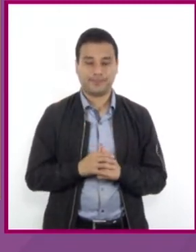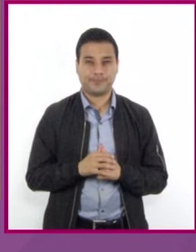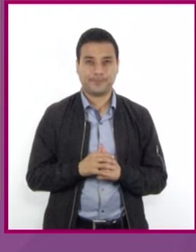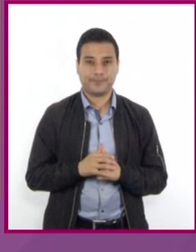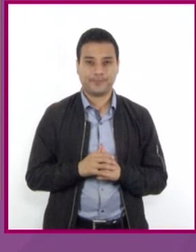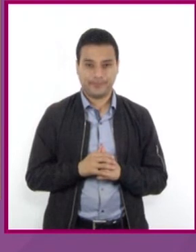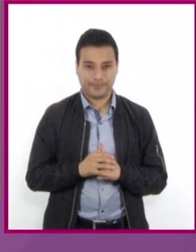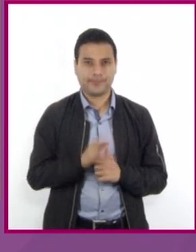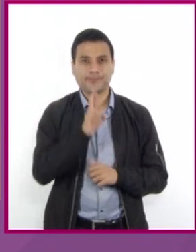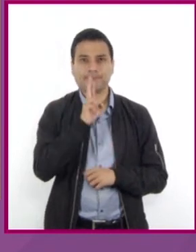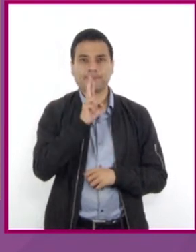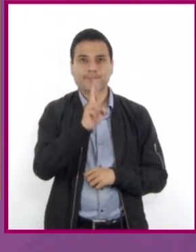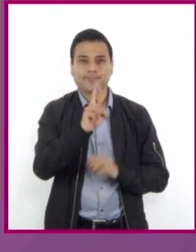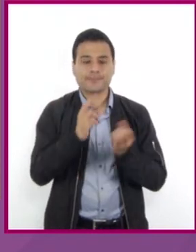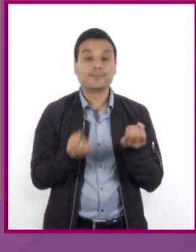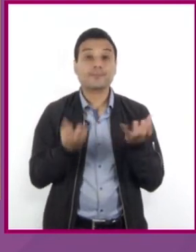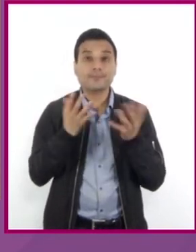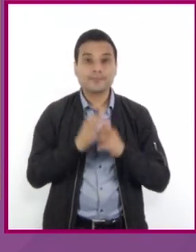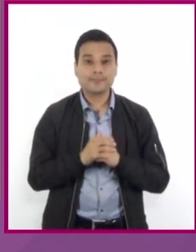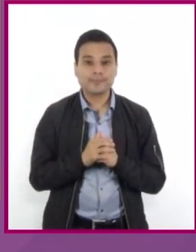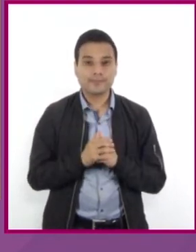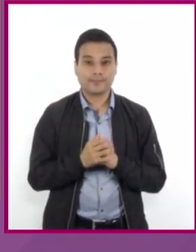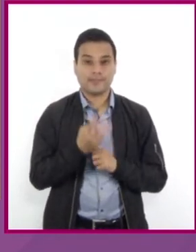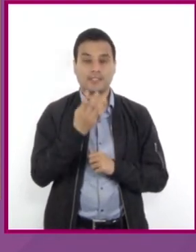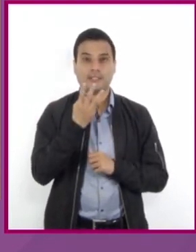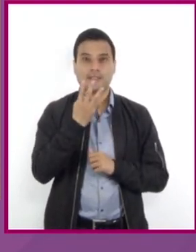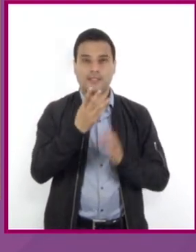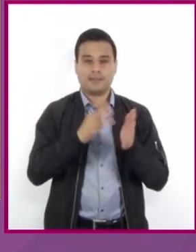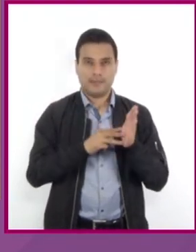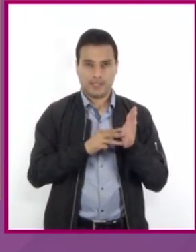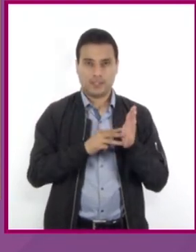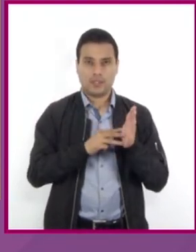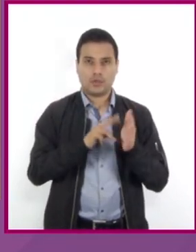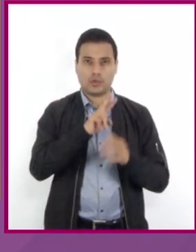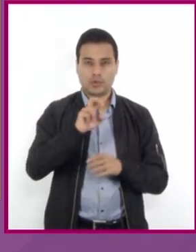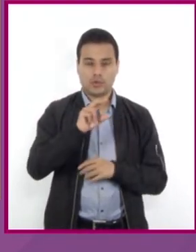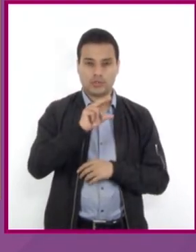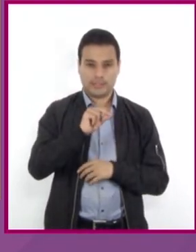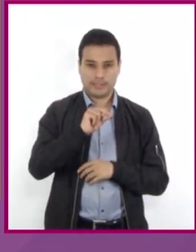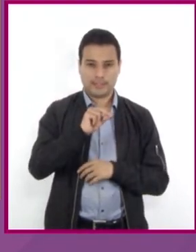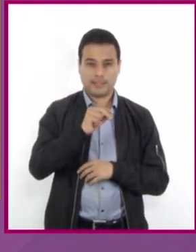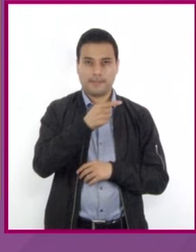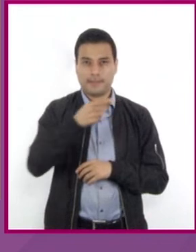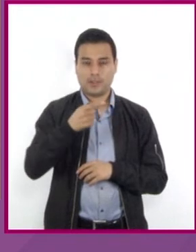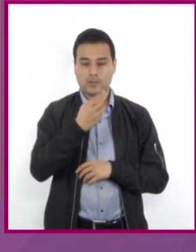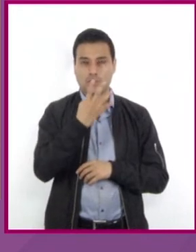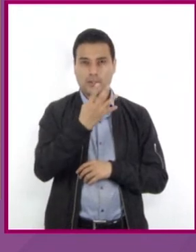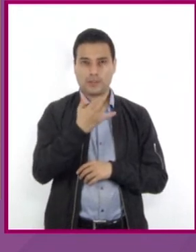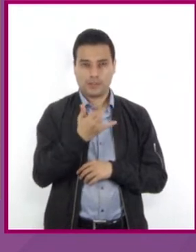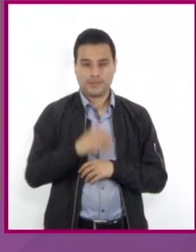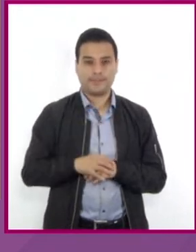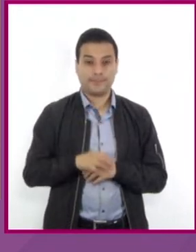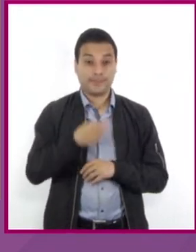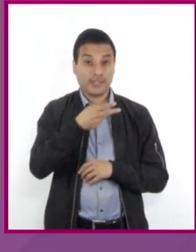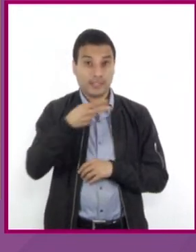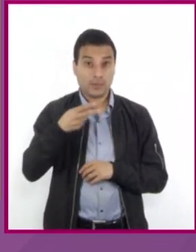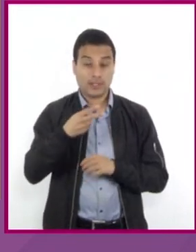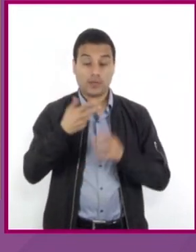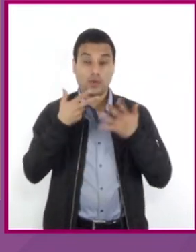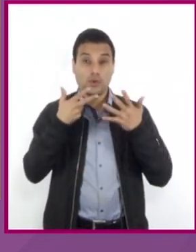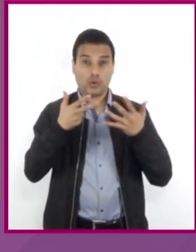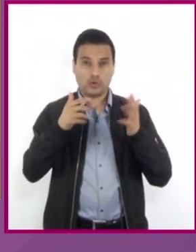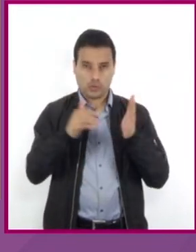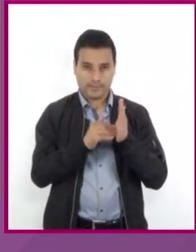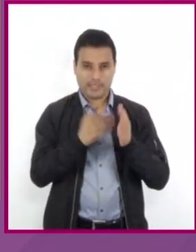obteniendo como resultado 3280 menos 4Y igual a 8010